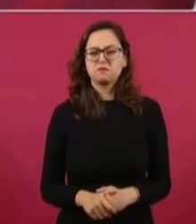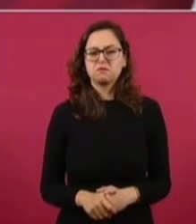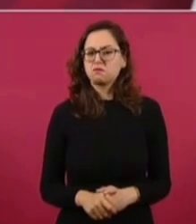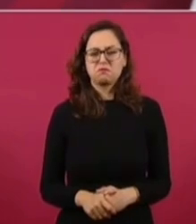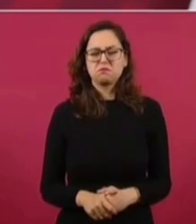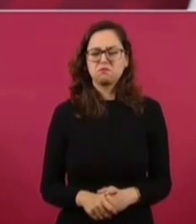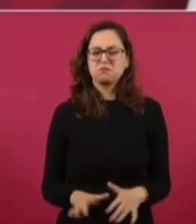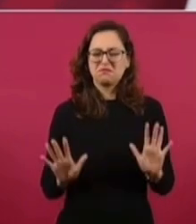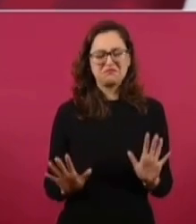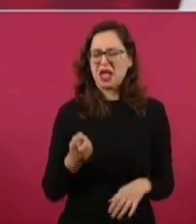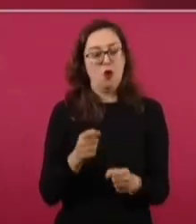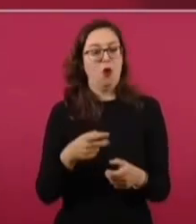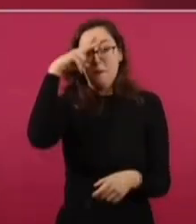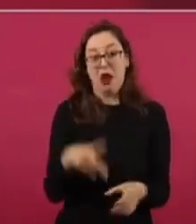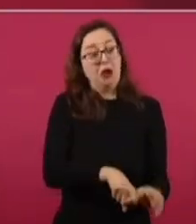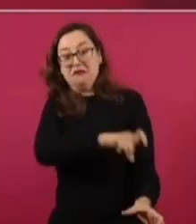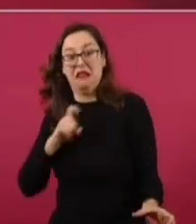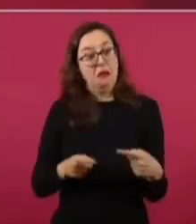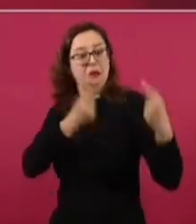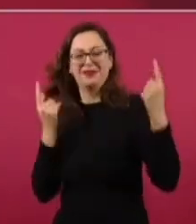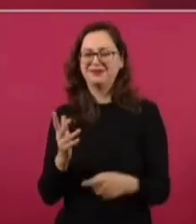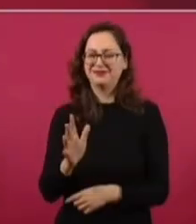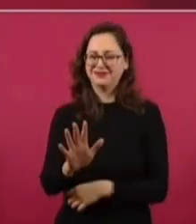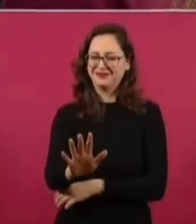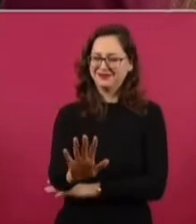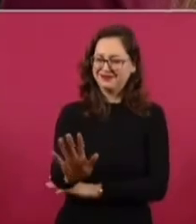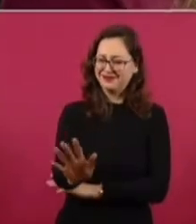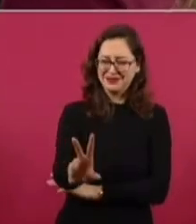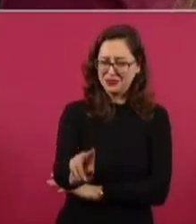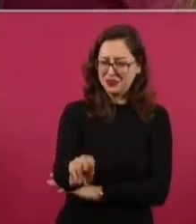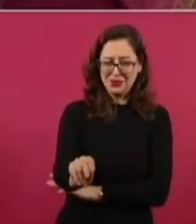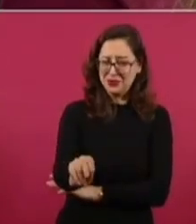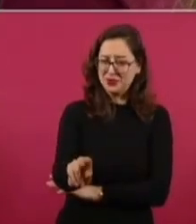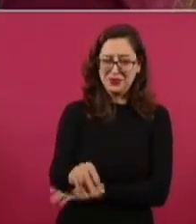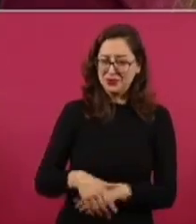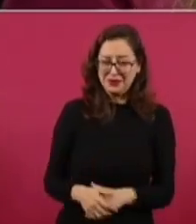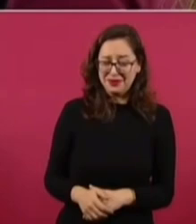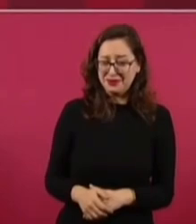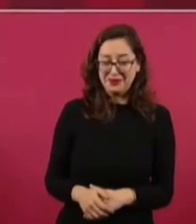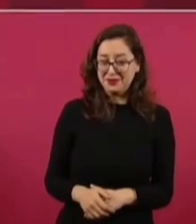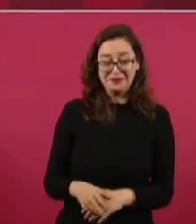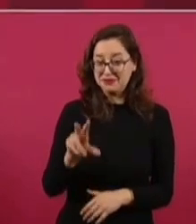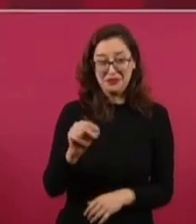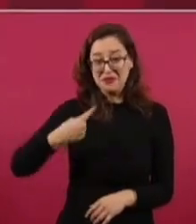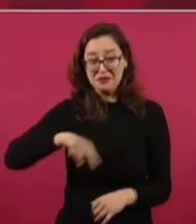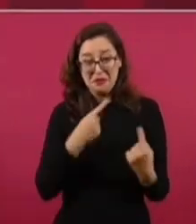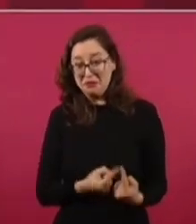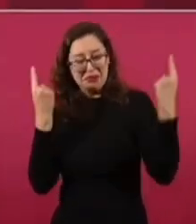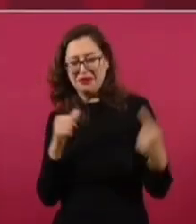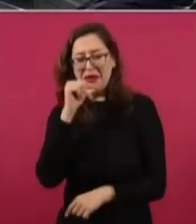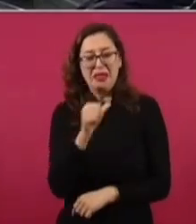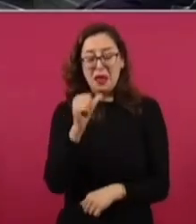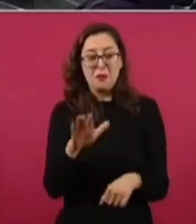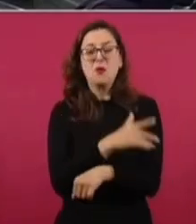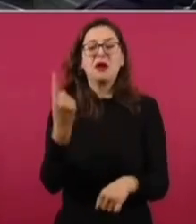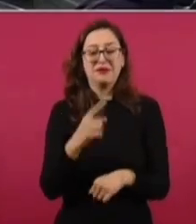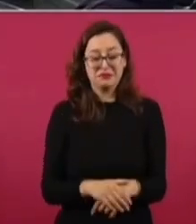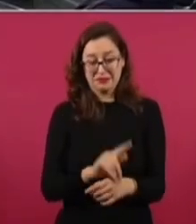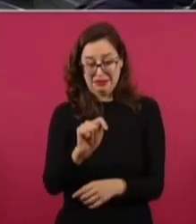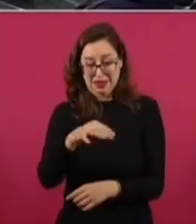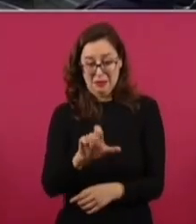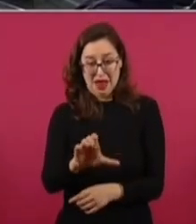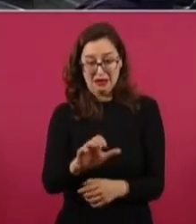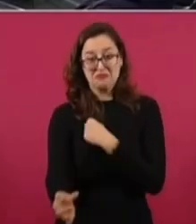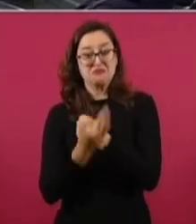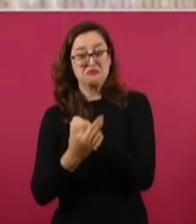Eso lo veríamos después. No va a haber ruptura, eso se los adelanto. ¿Y por qué no va a haber ruptura? No sólo porque tenemos la razón, sino porque